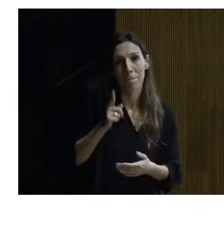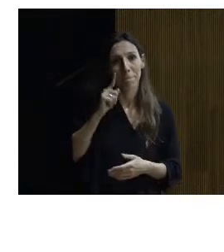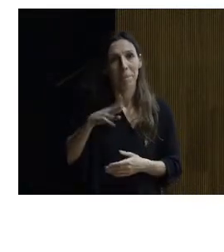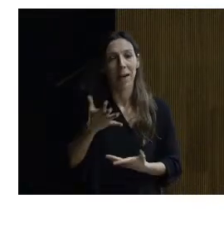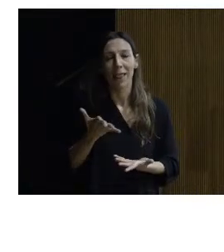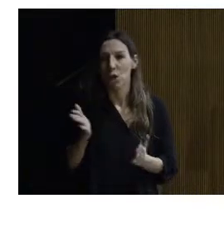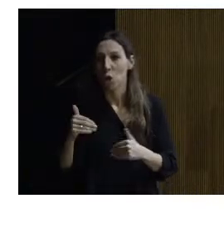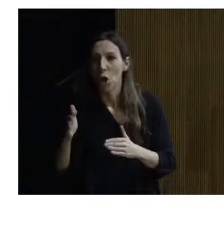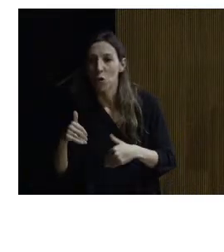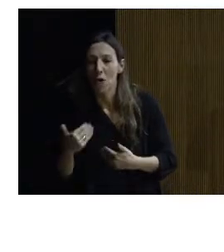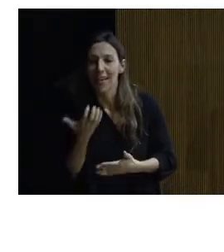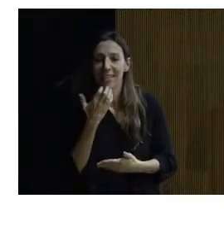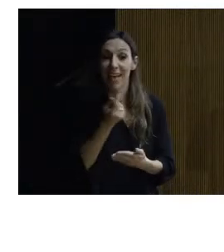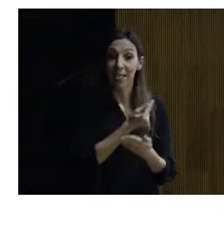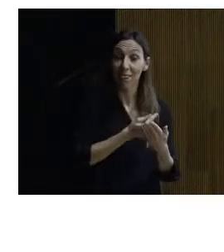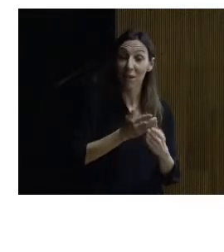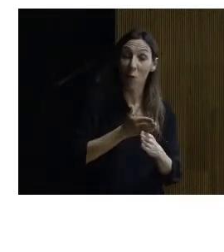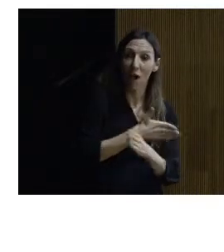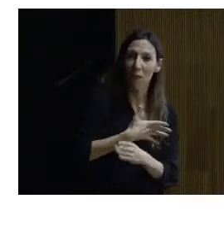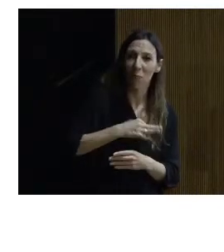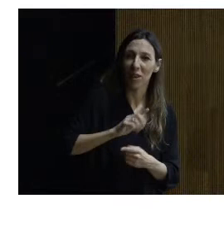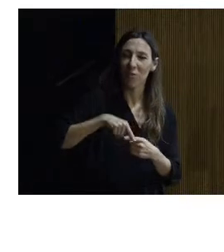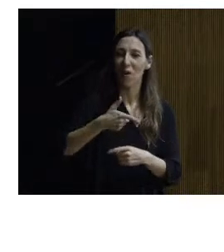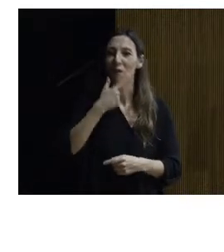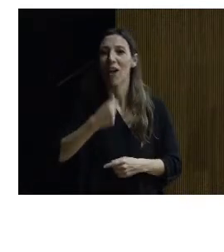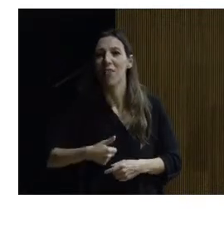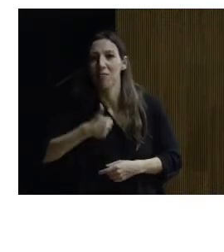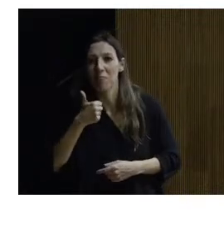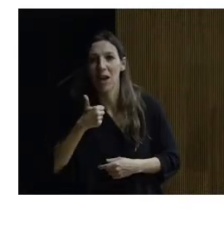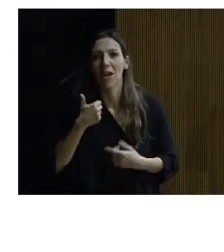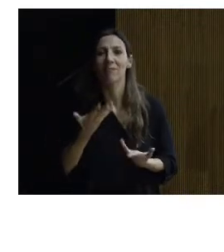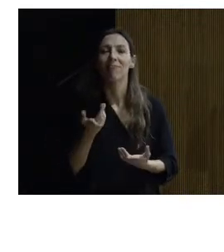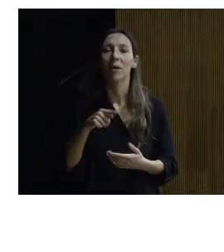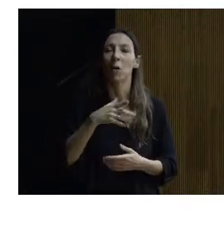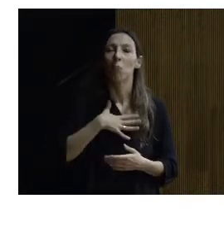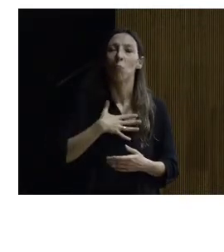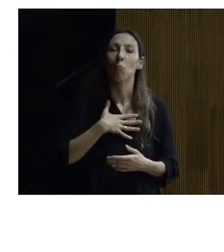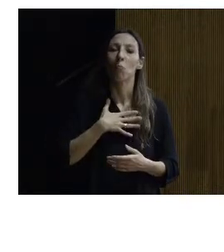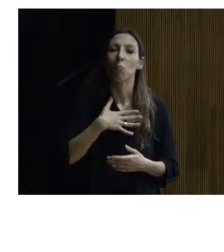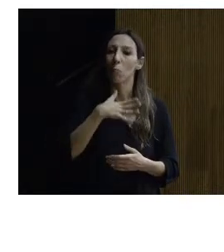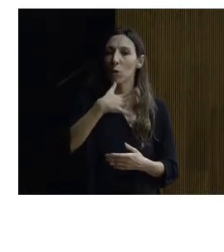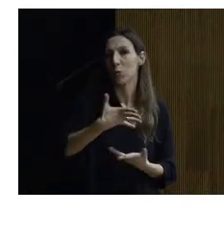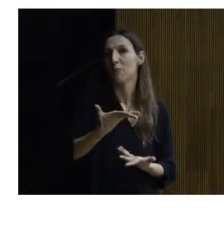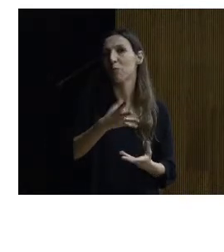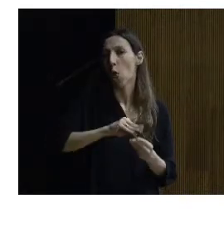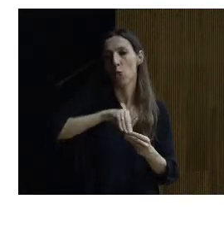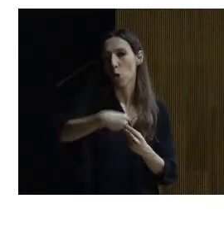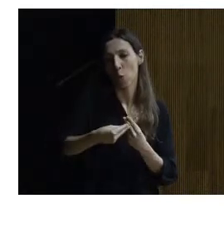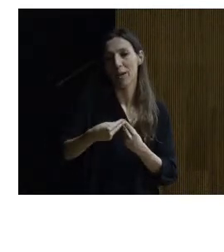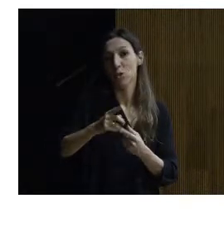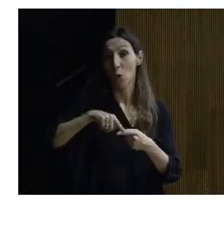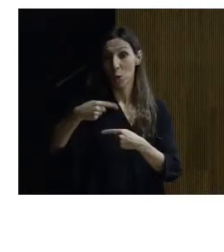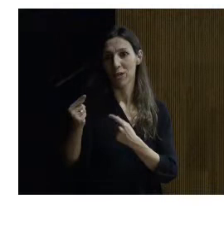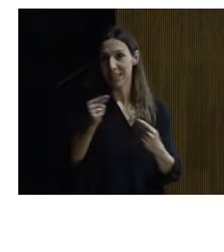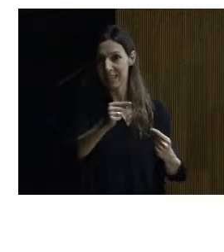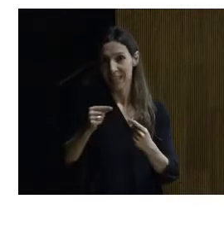de una forma con más soltura y bueno pues también son documentos de discusión ¿no? el